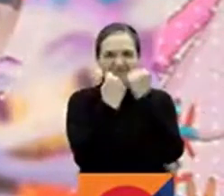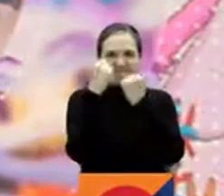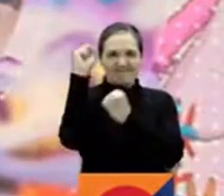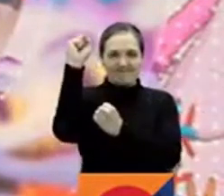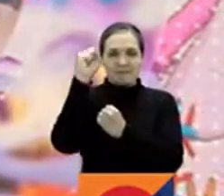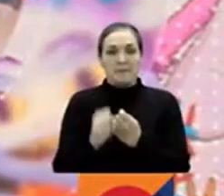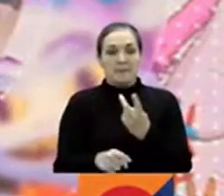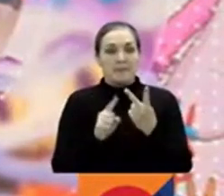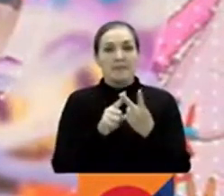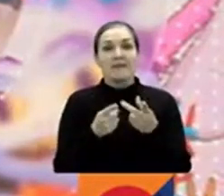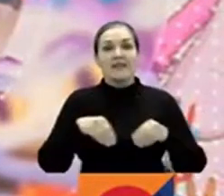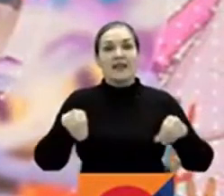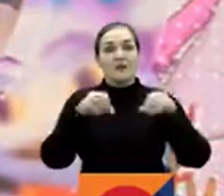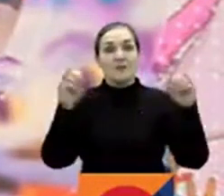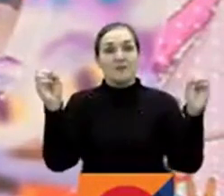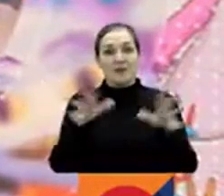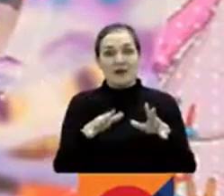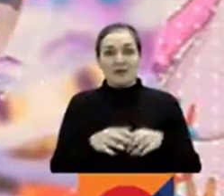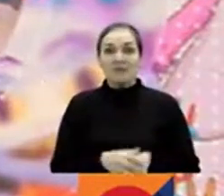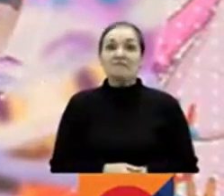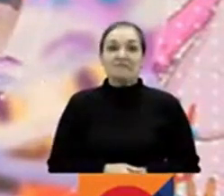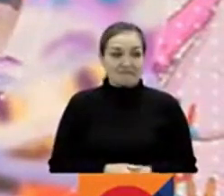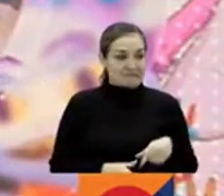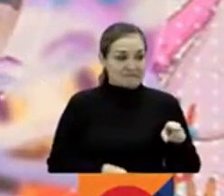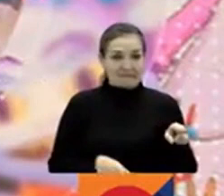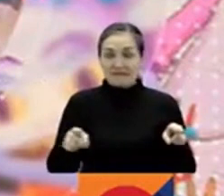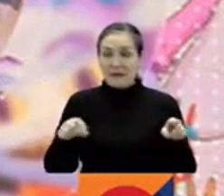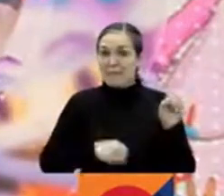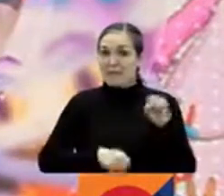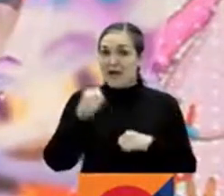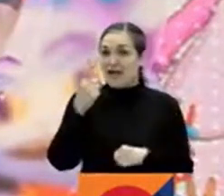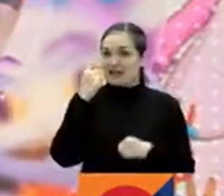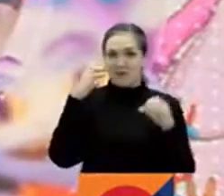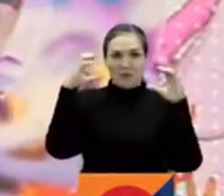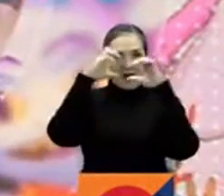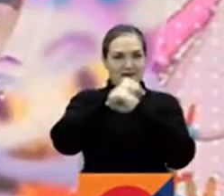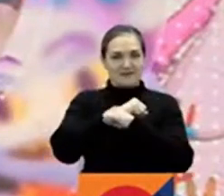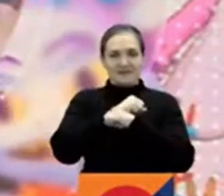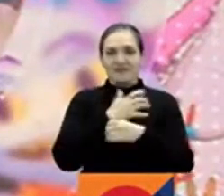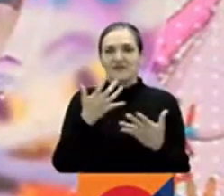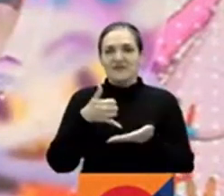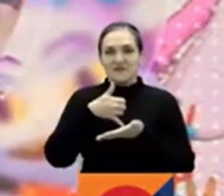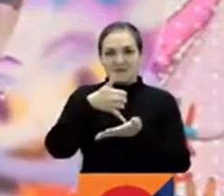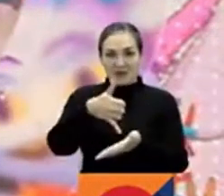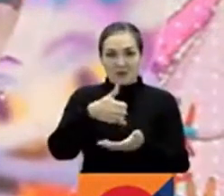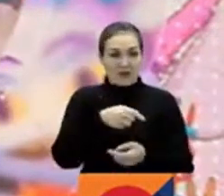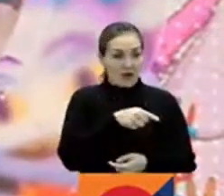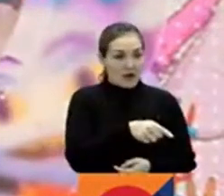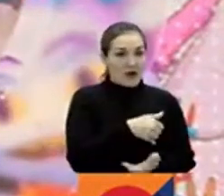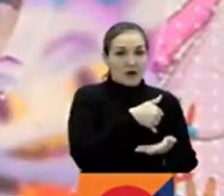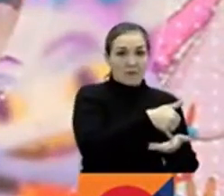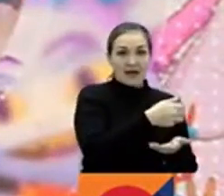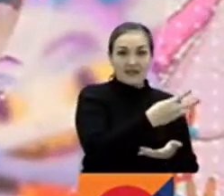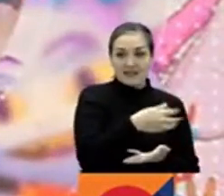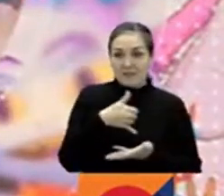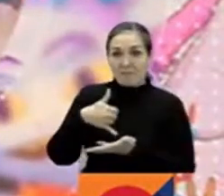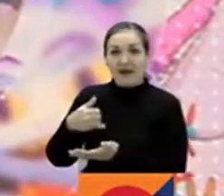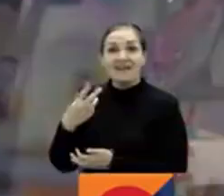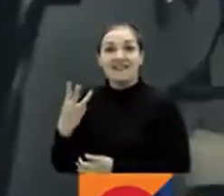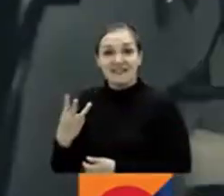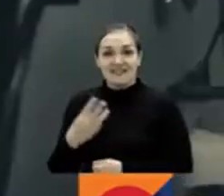y también Territorio Mágico. Dos producciones protagonistas en la noche de los premios India Catalina. Cada una tiene tres estatuinas.